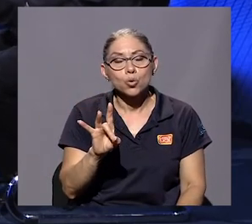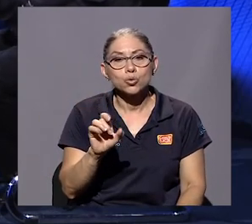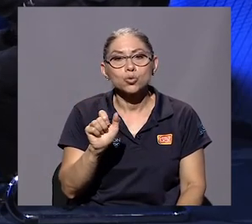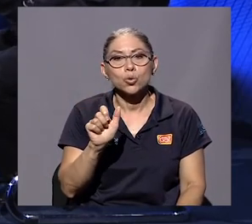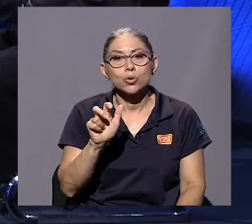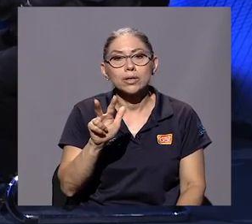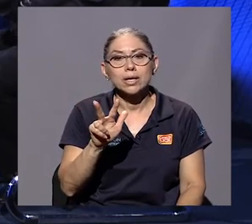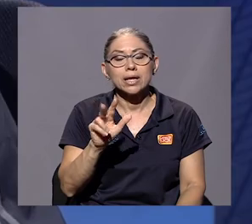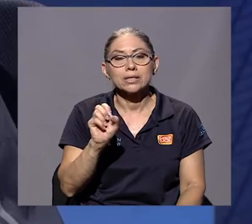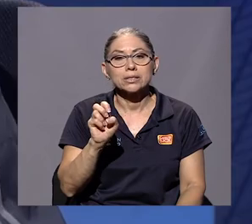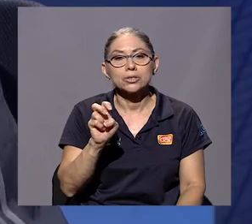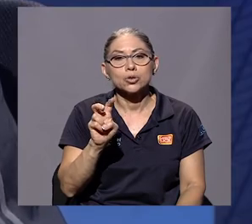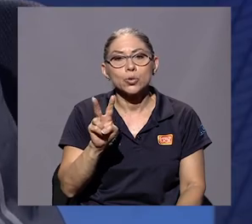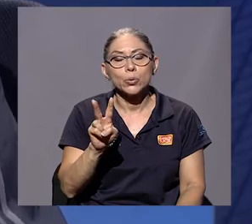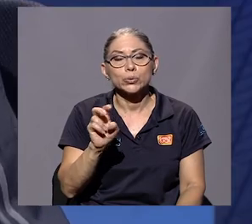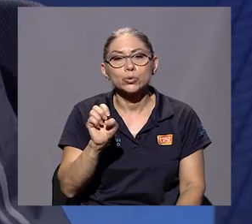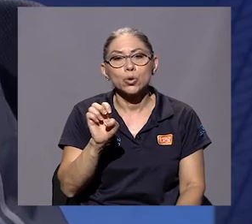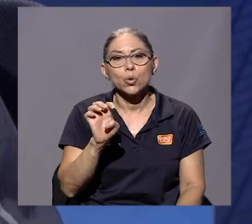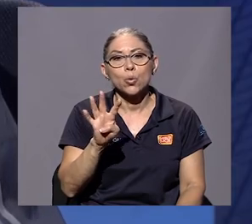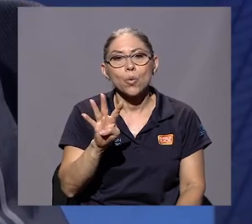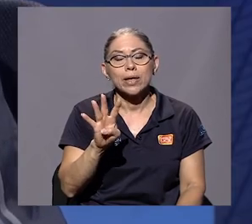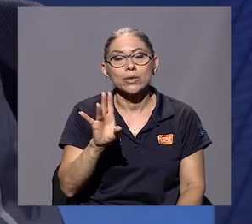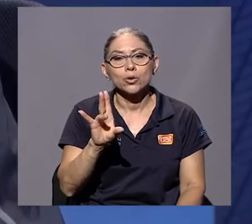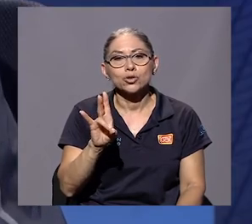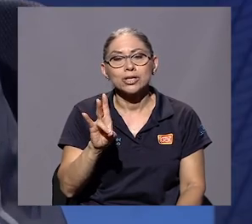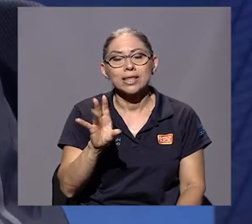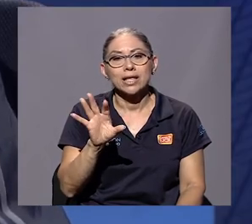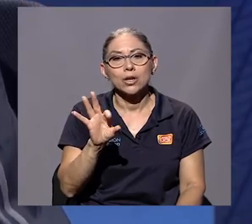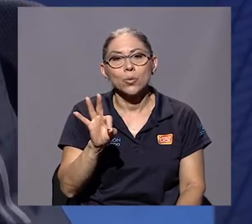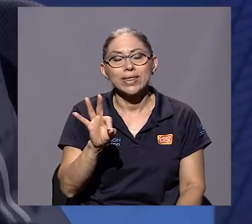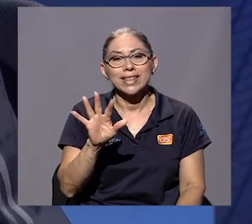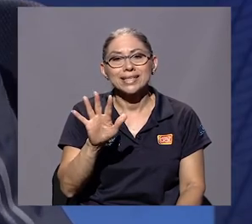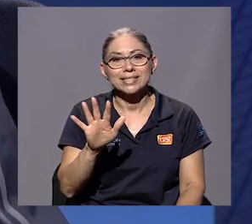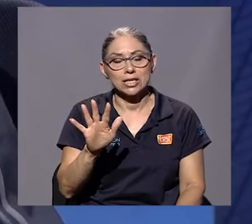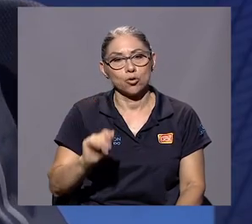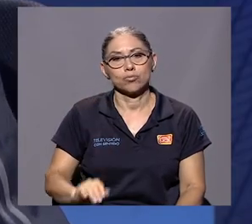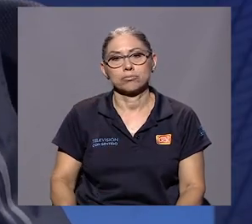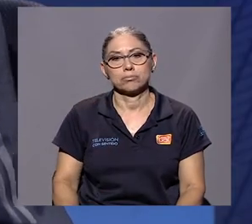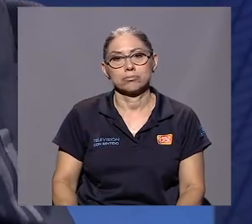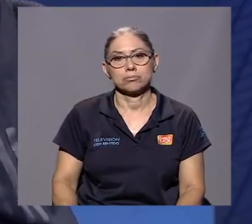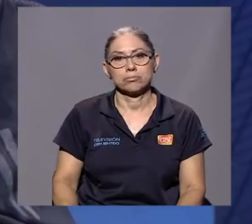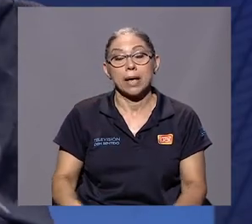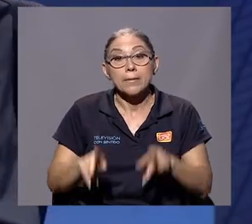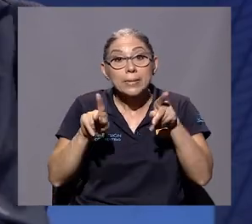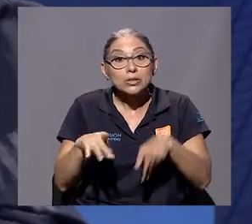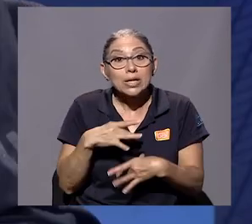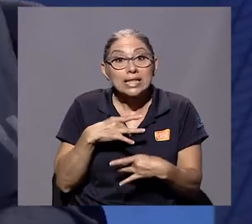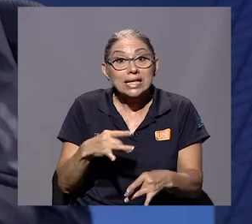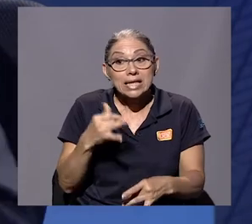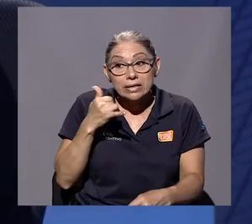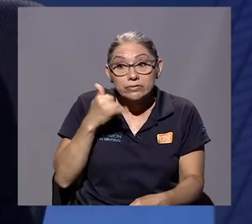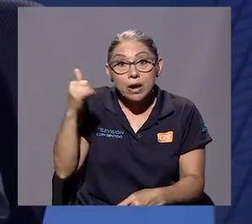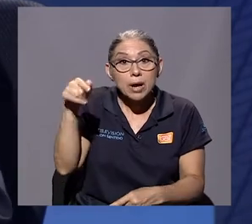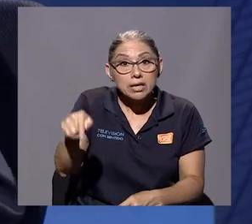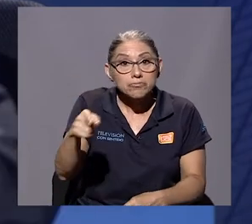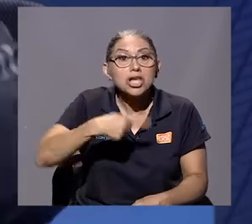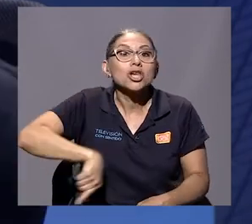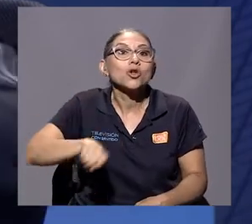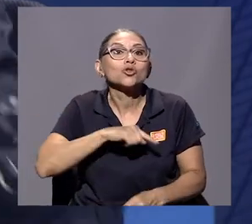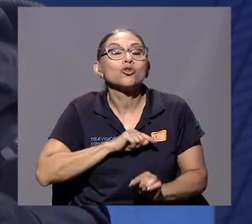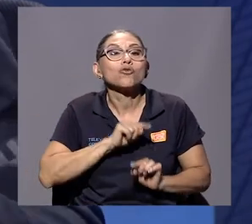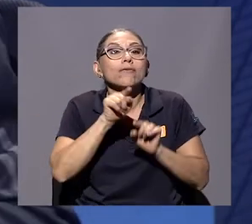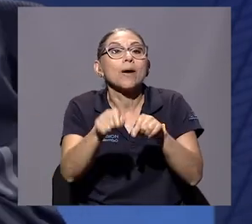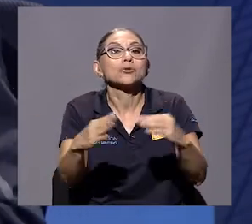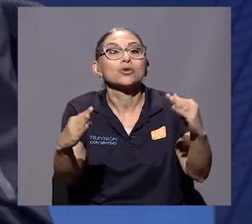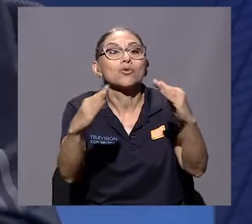-3-2-4-7-95. Muy bien. Quien está interesado, llama ahí y se lo